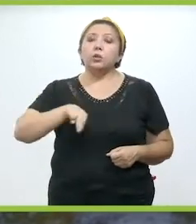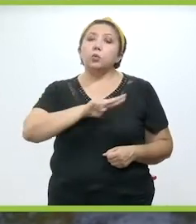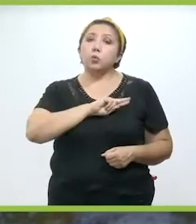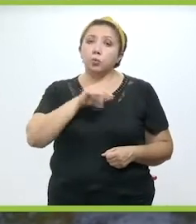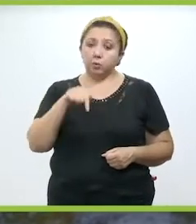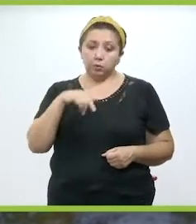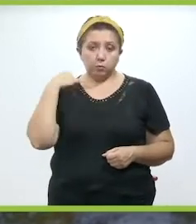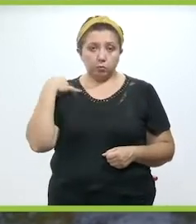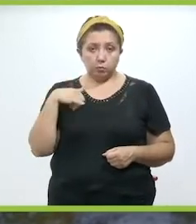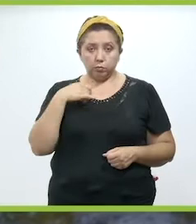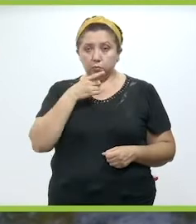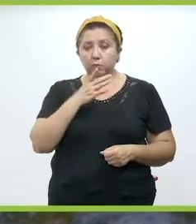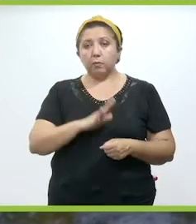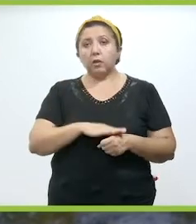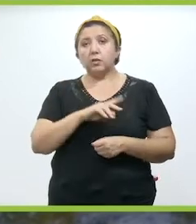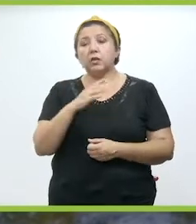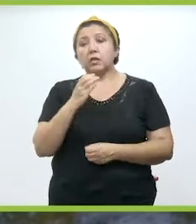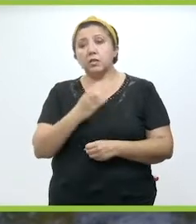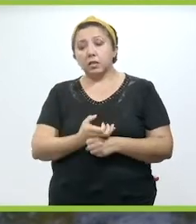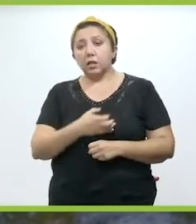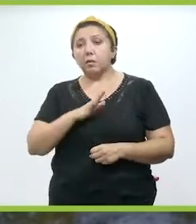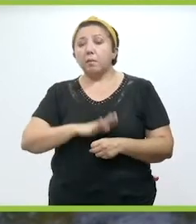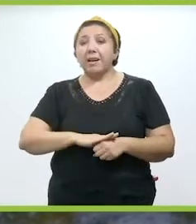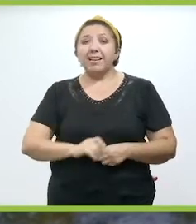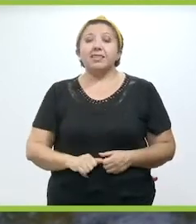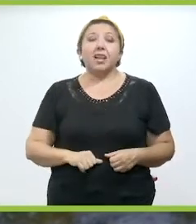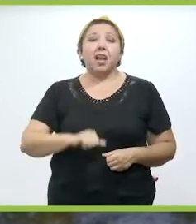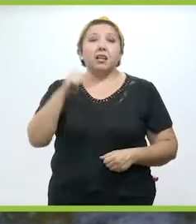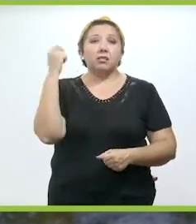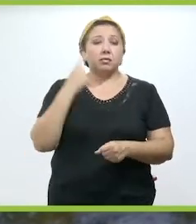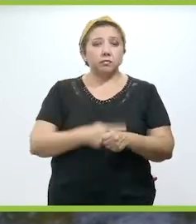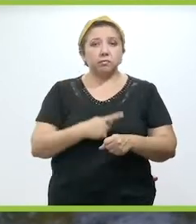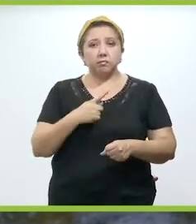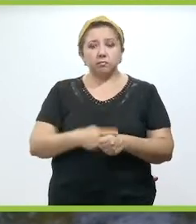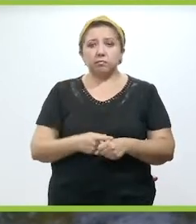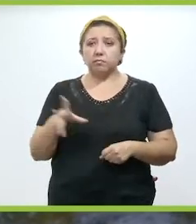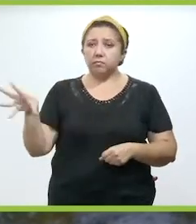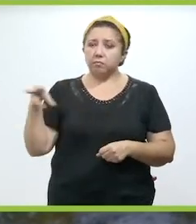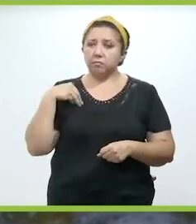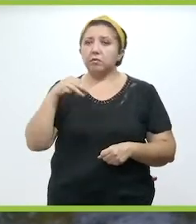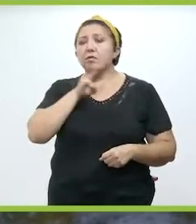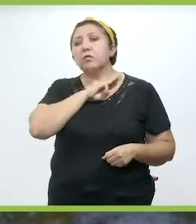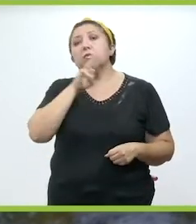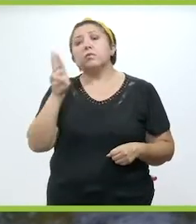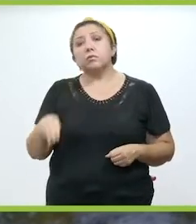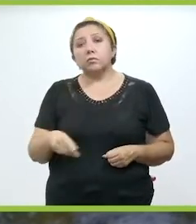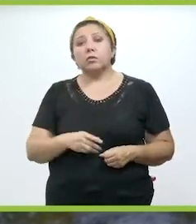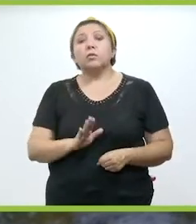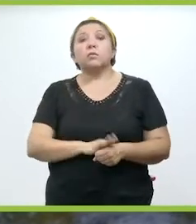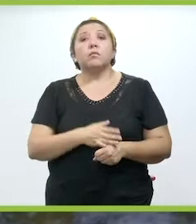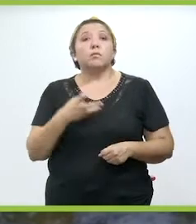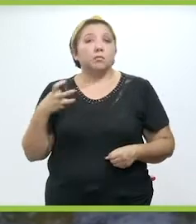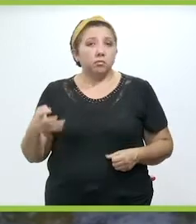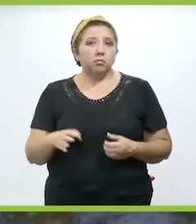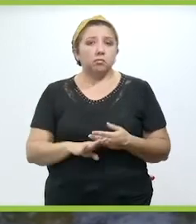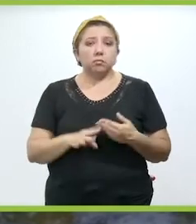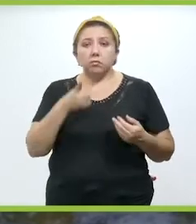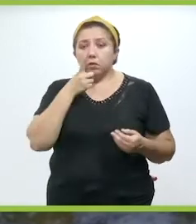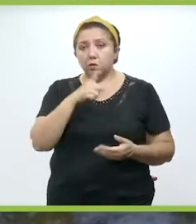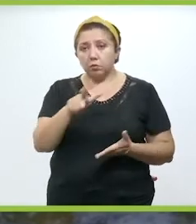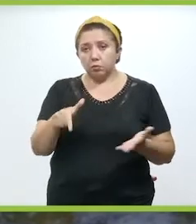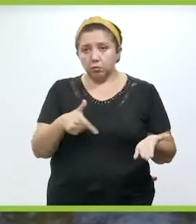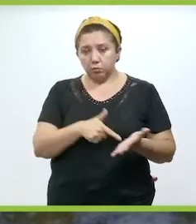en nuestro estado, en las zonas donde se registran las tasas más altas de contagios y fallecimientos que justamente